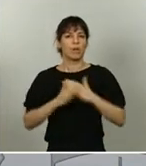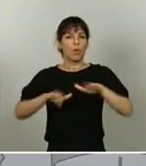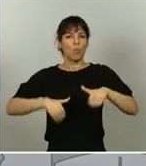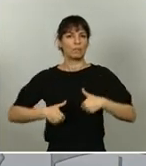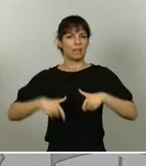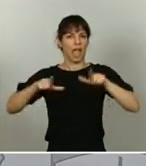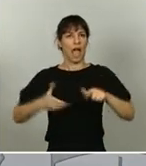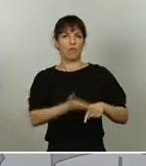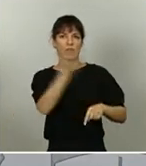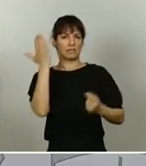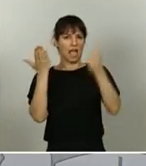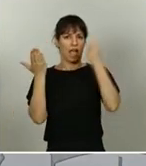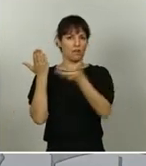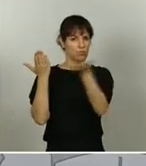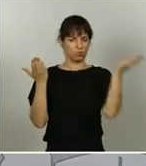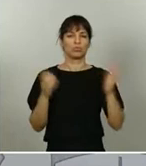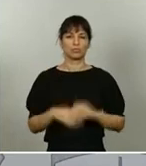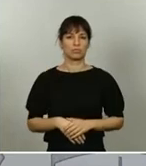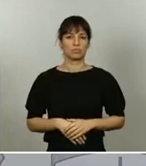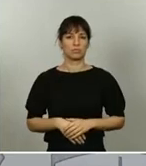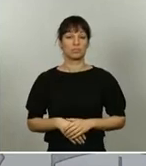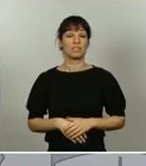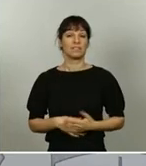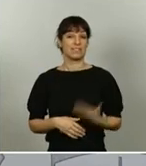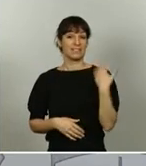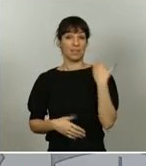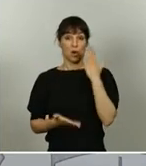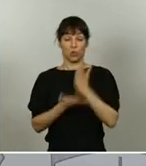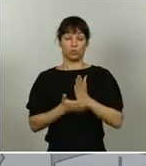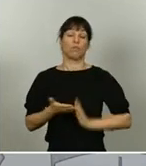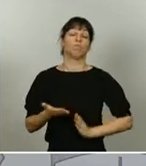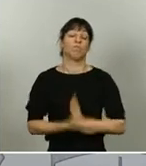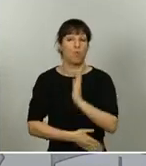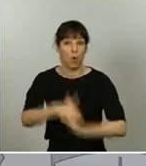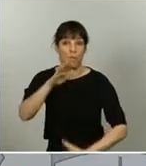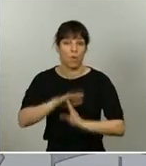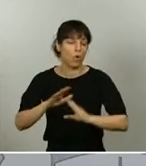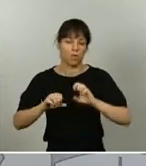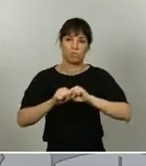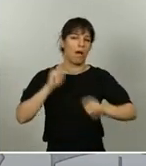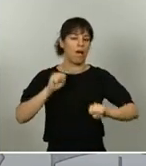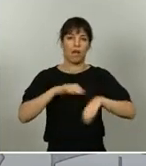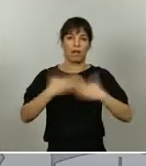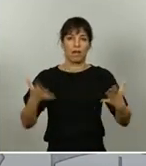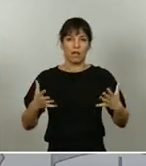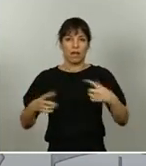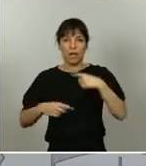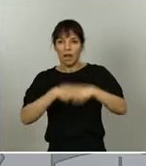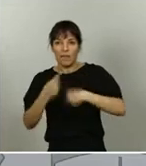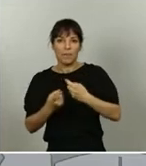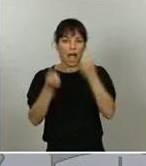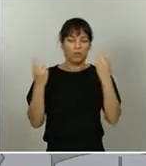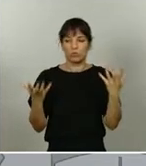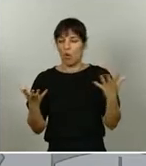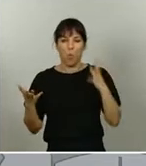alumnos y alumnas. Ya la interrupción brusca del curso fue un duro golpe para nuestros alumnos, también para las familias. Y este daño no se